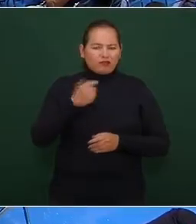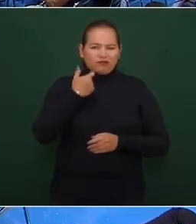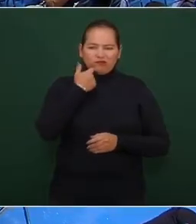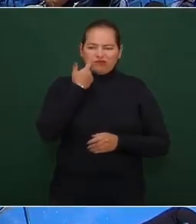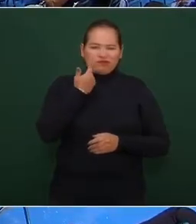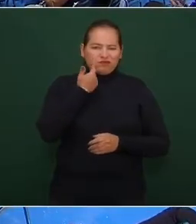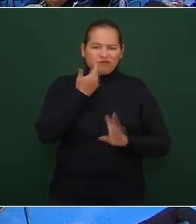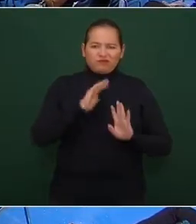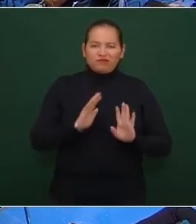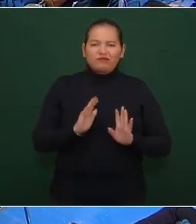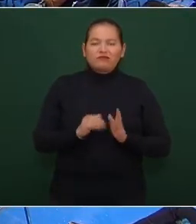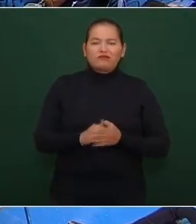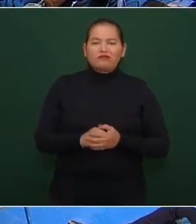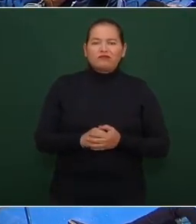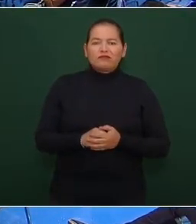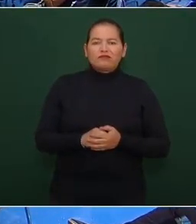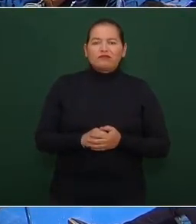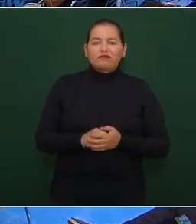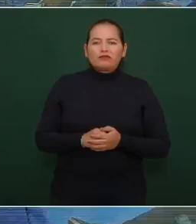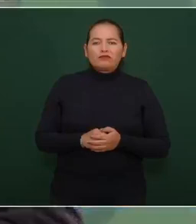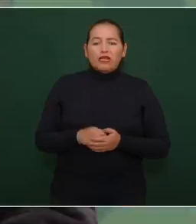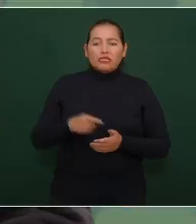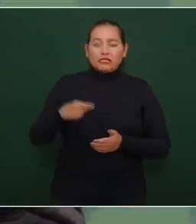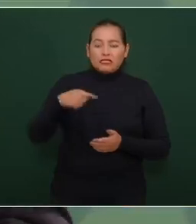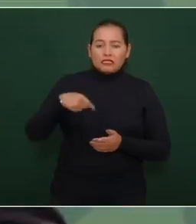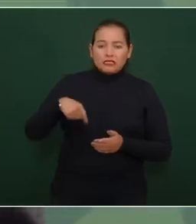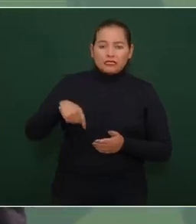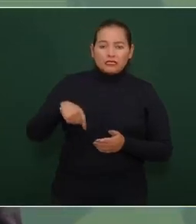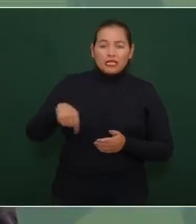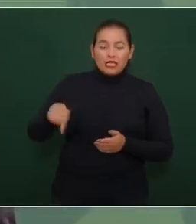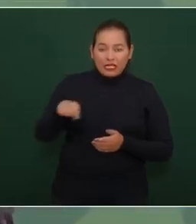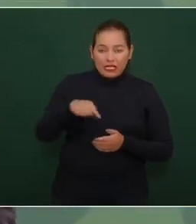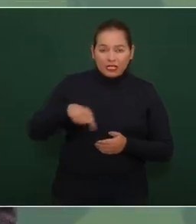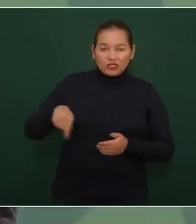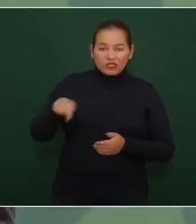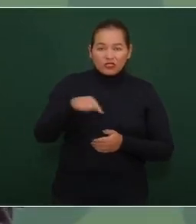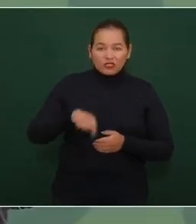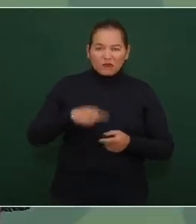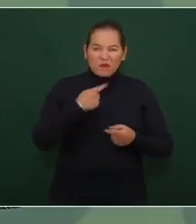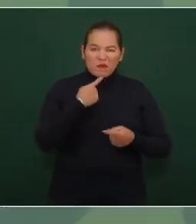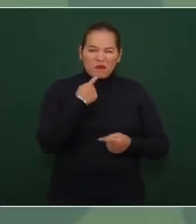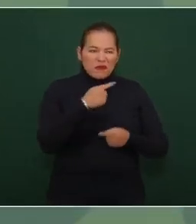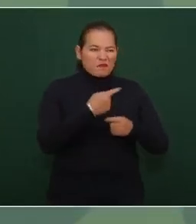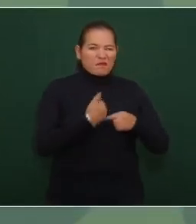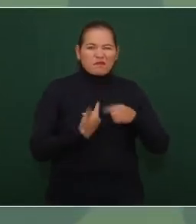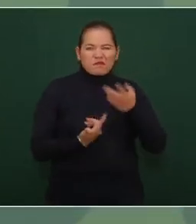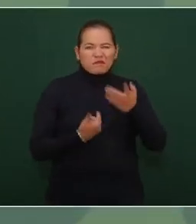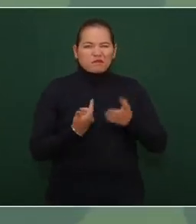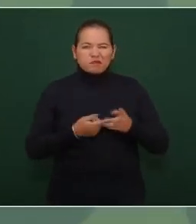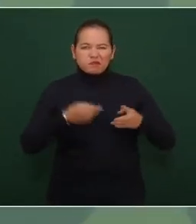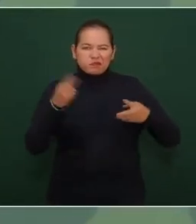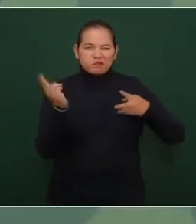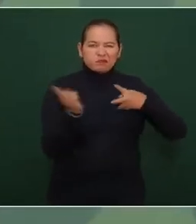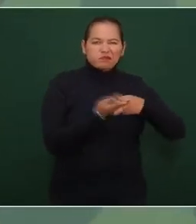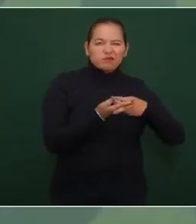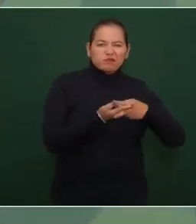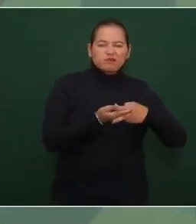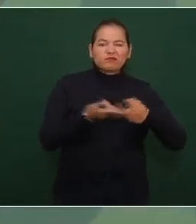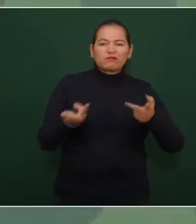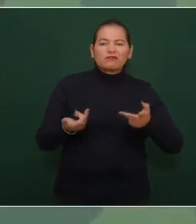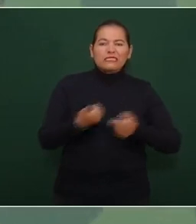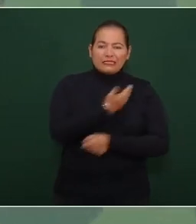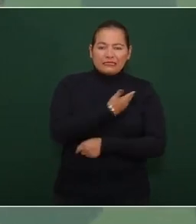ellos fueron los que promovieron el asesinato del presidente Madero